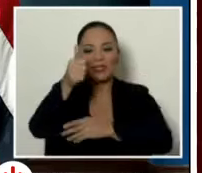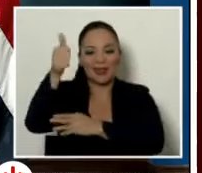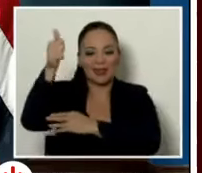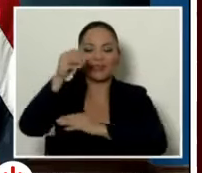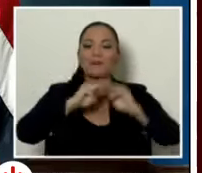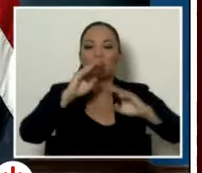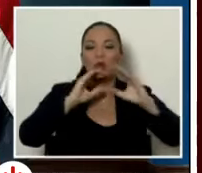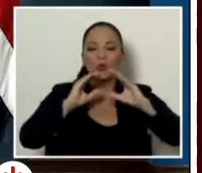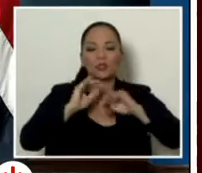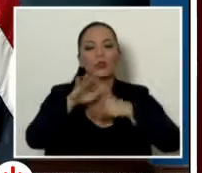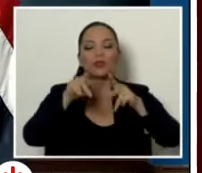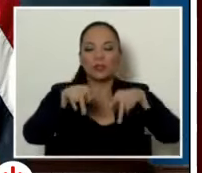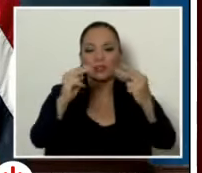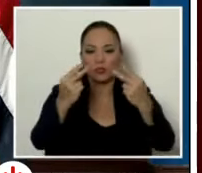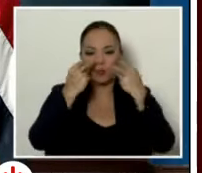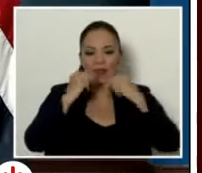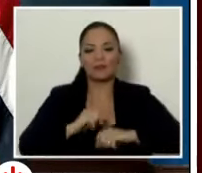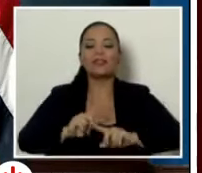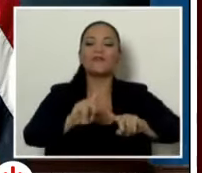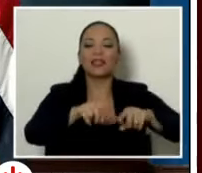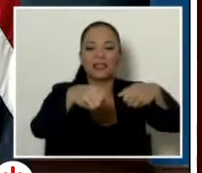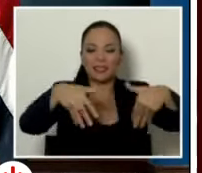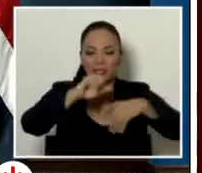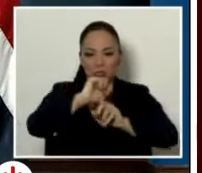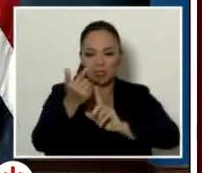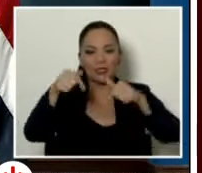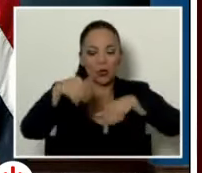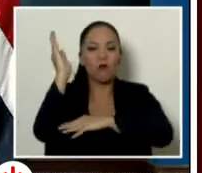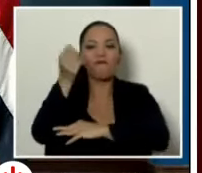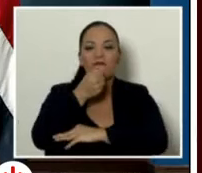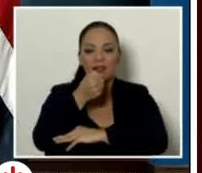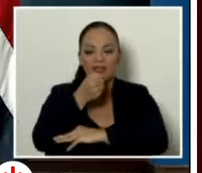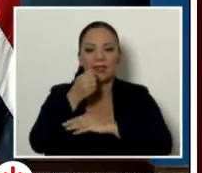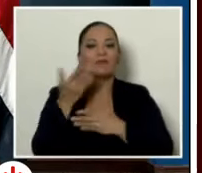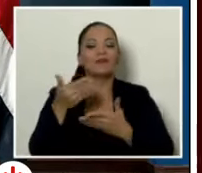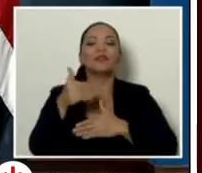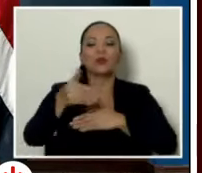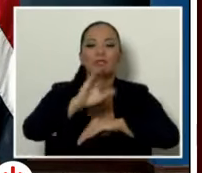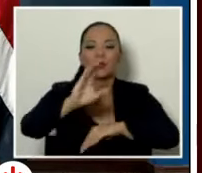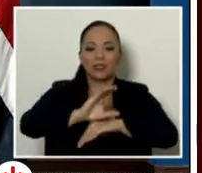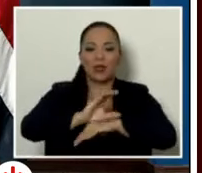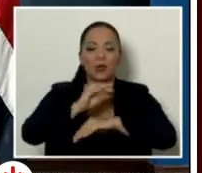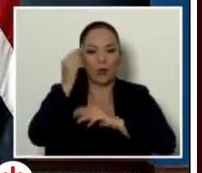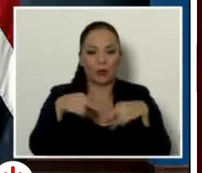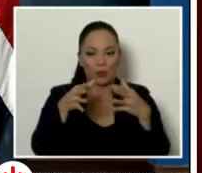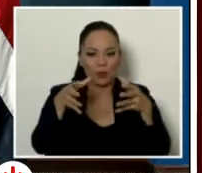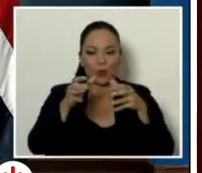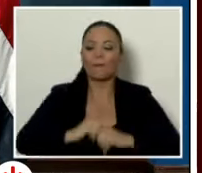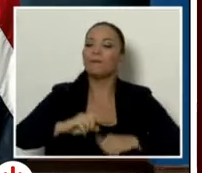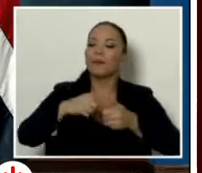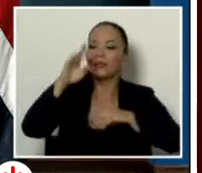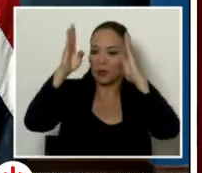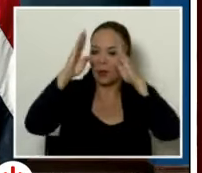...medios de comunicación y a quienes nos siguen a través de nuestras redes sociales en esta conferencia de prensa, posterior al Consejo de Gobierno. Para iniciar, saludamos